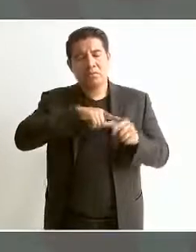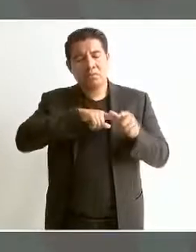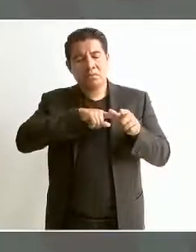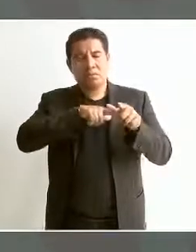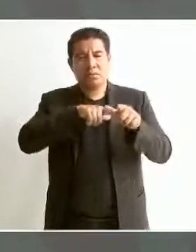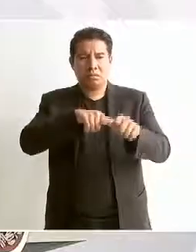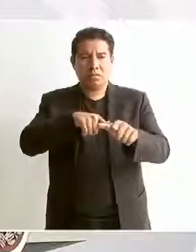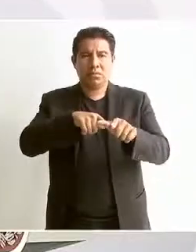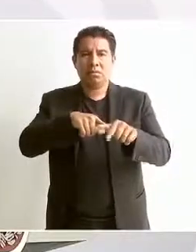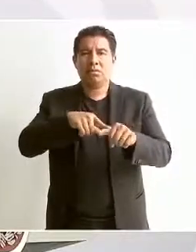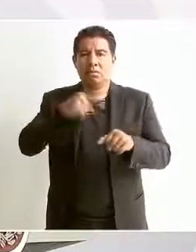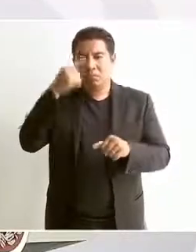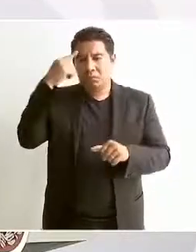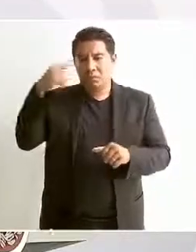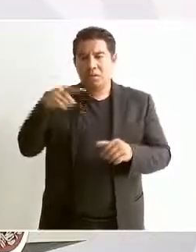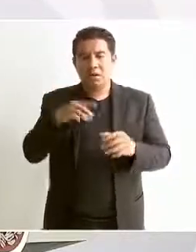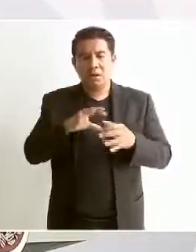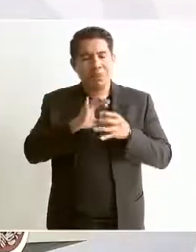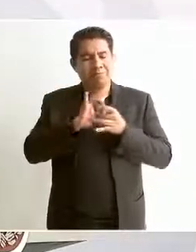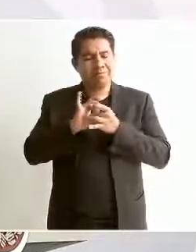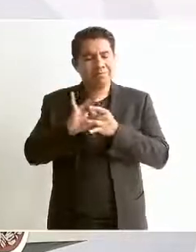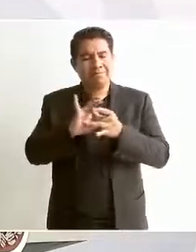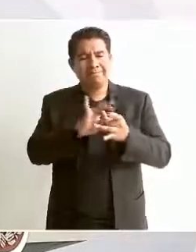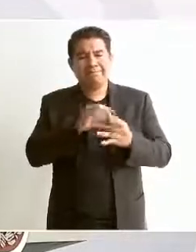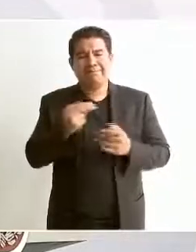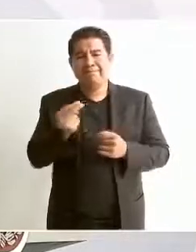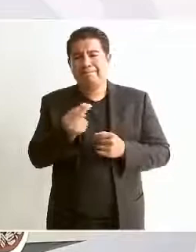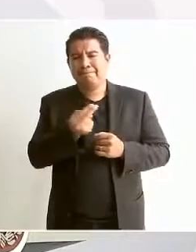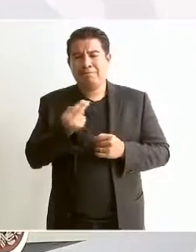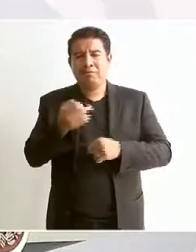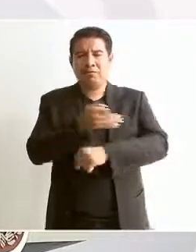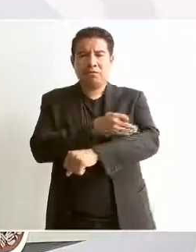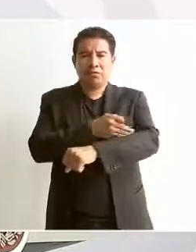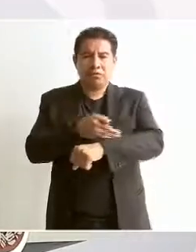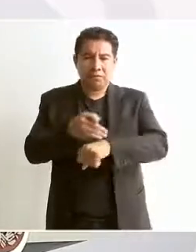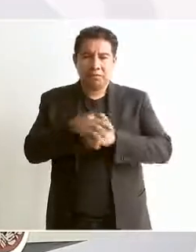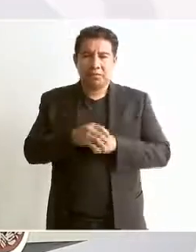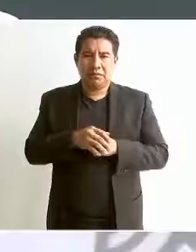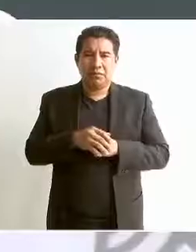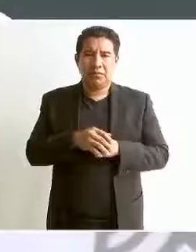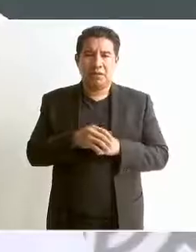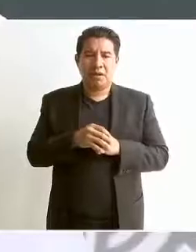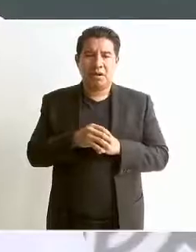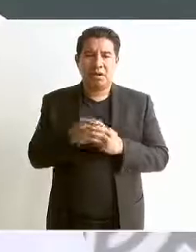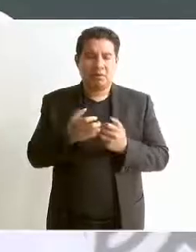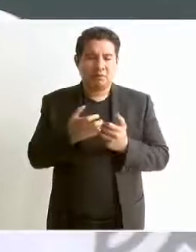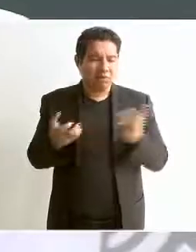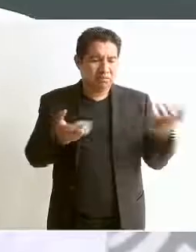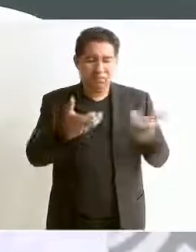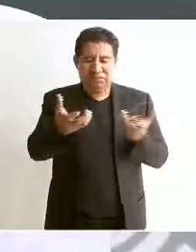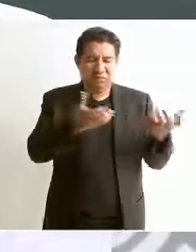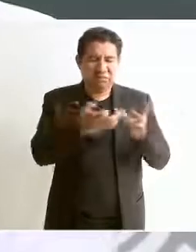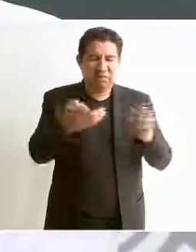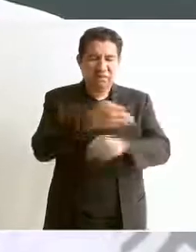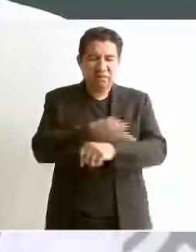la unidad en las familias, que no haya desintegración familiar.